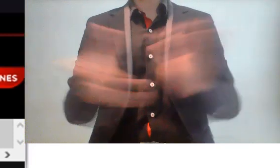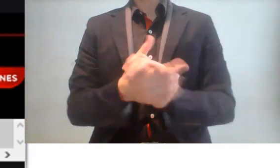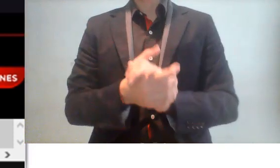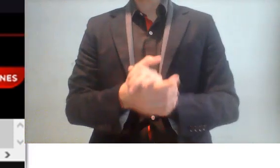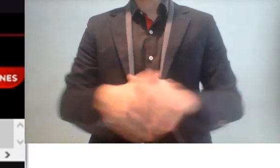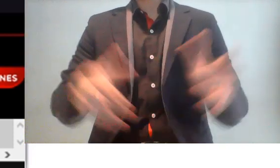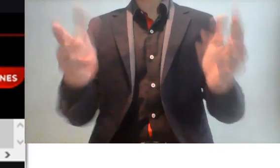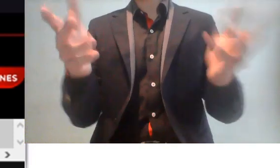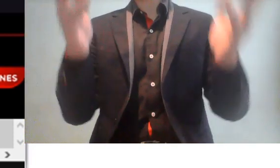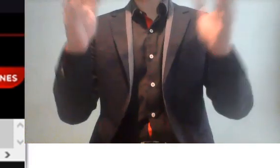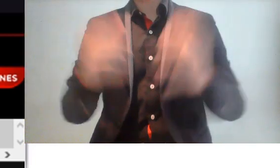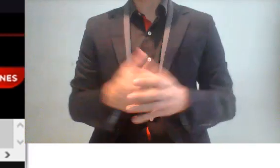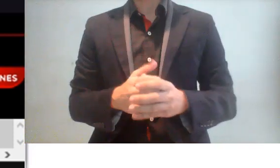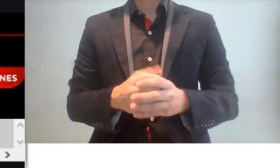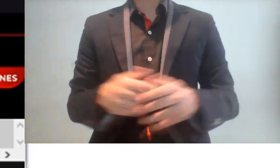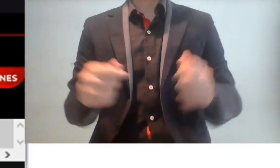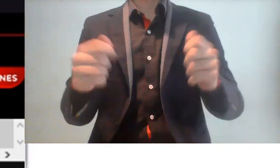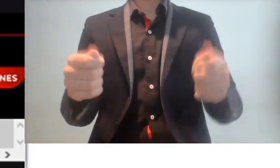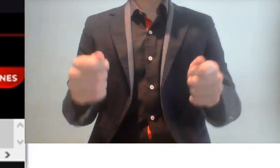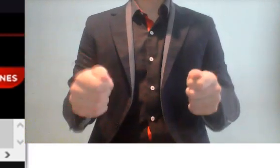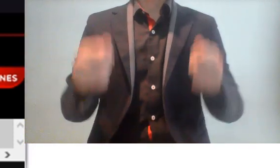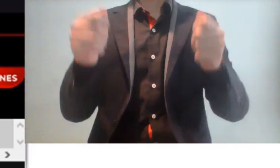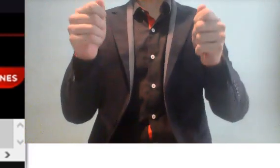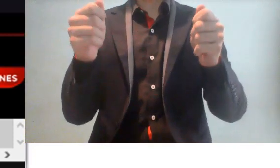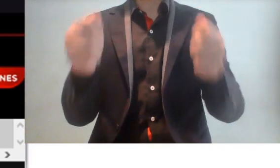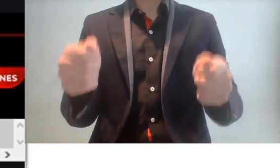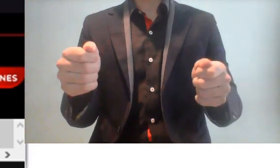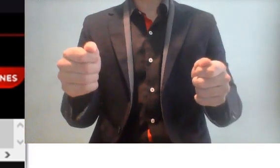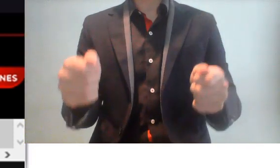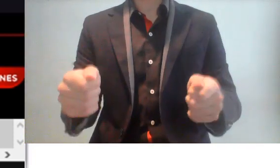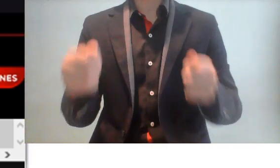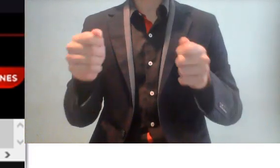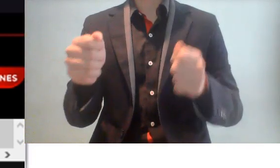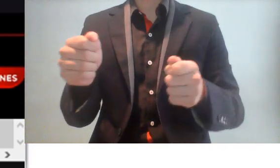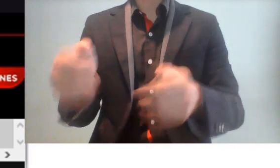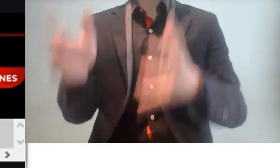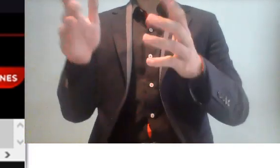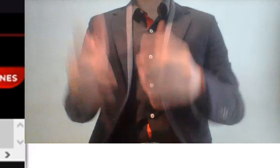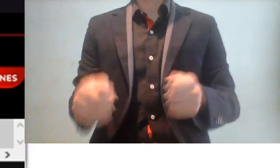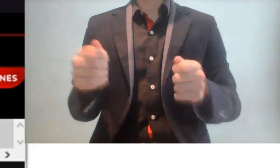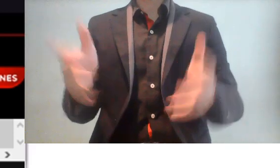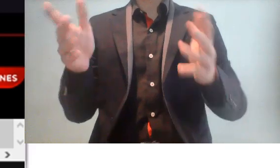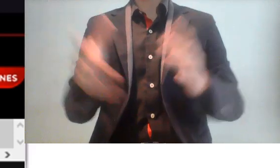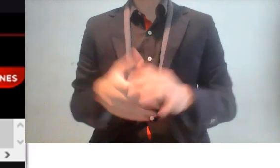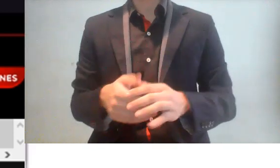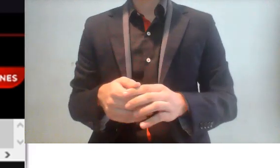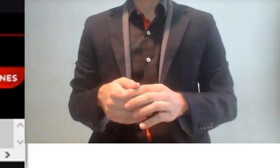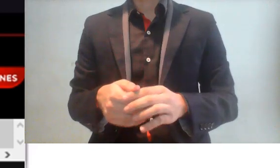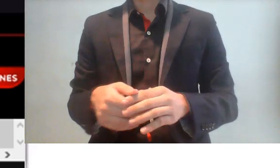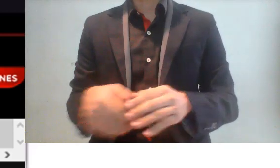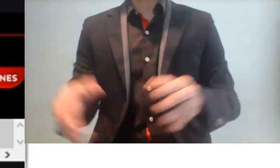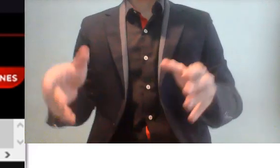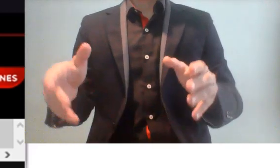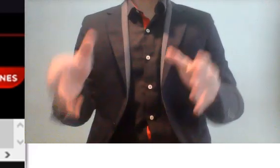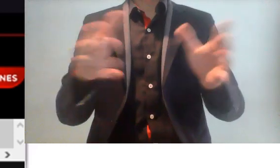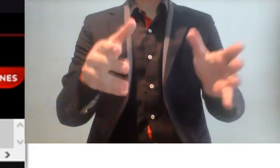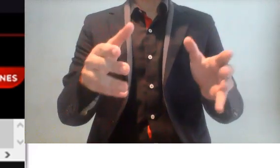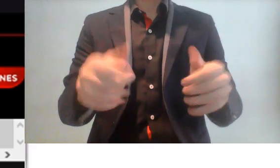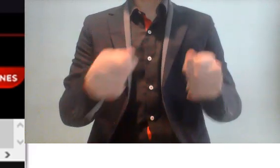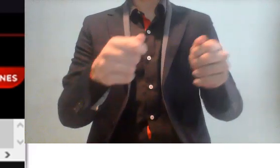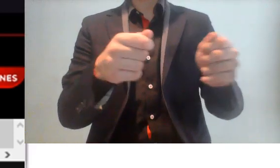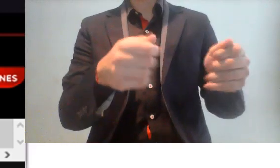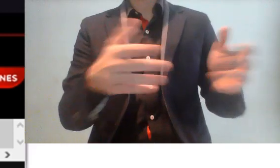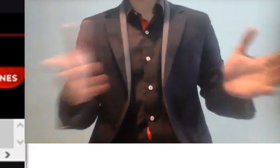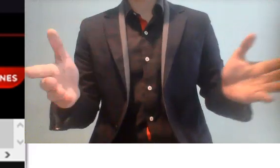populismo, que eso estaba mal. O sea, ellos dicen, apoyar a los pobres está mal, ¿por qué apoyarlos? Pero, si,